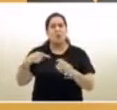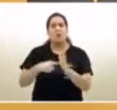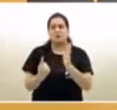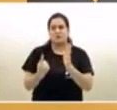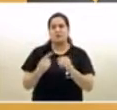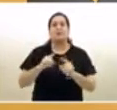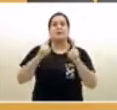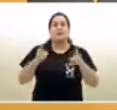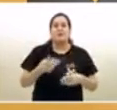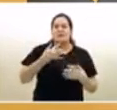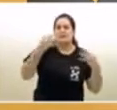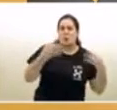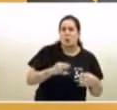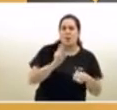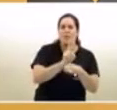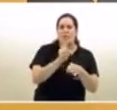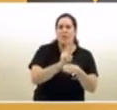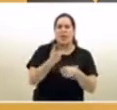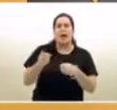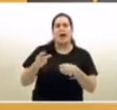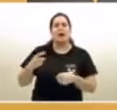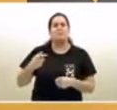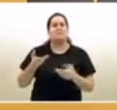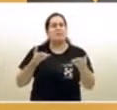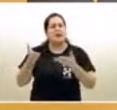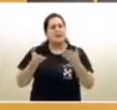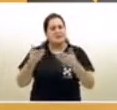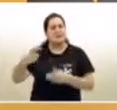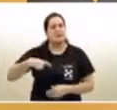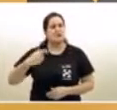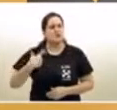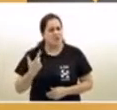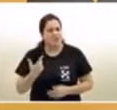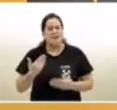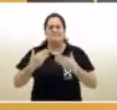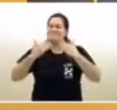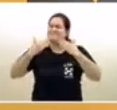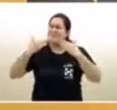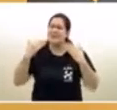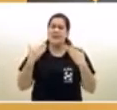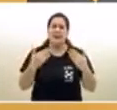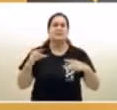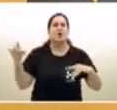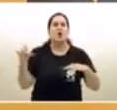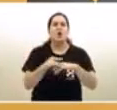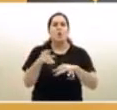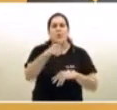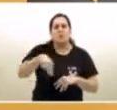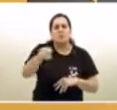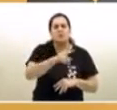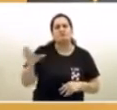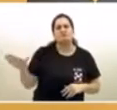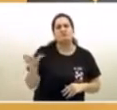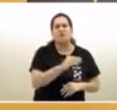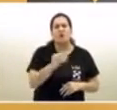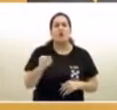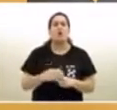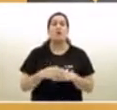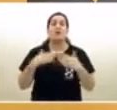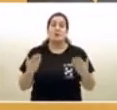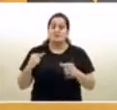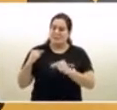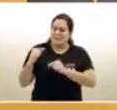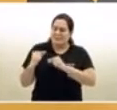el sistema de seguridad, a nuestros asistentes sociales. Gracias a ese compromiso de todos, es que en forma gradual